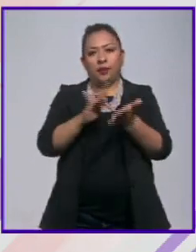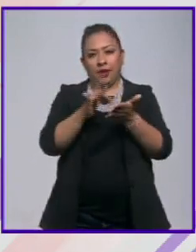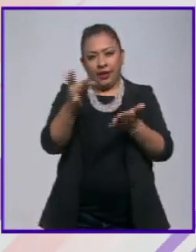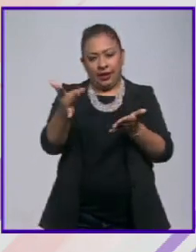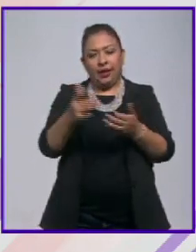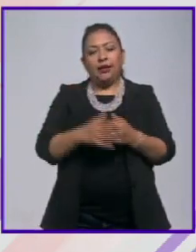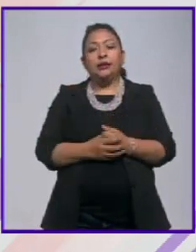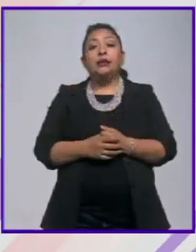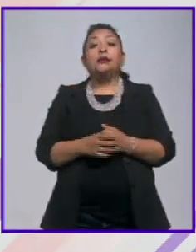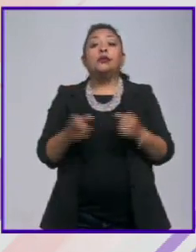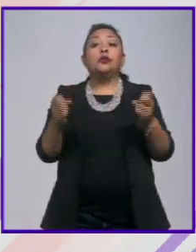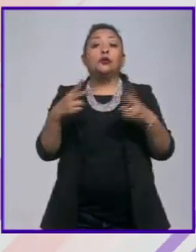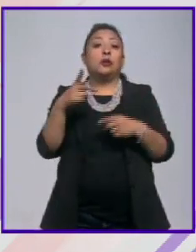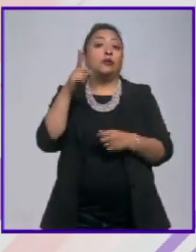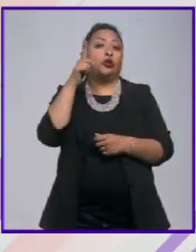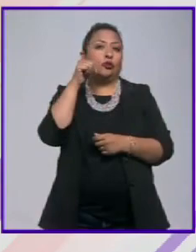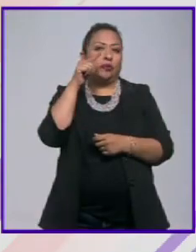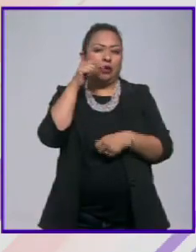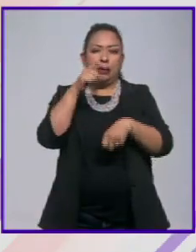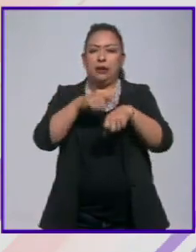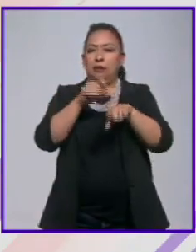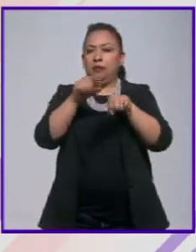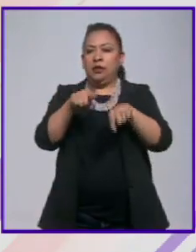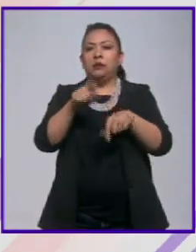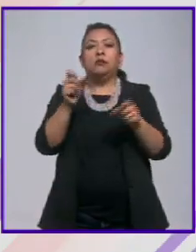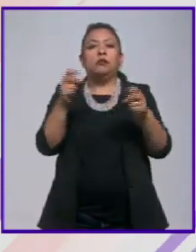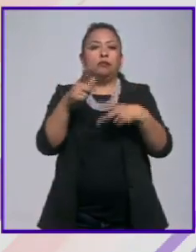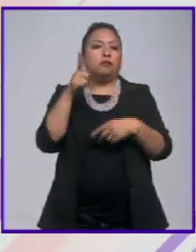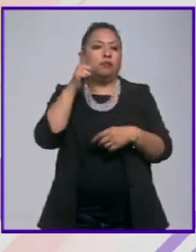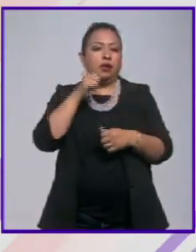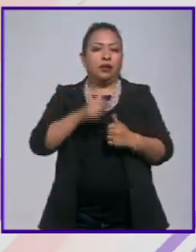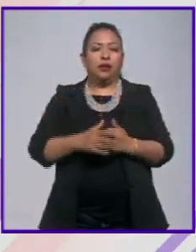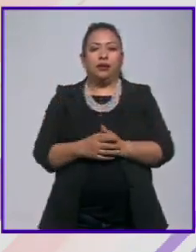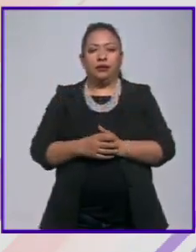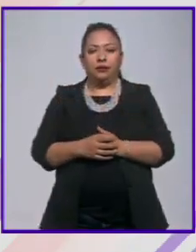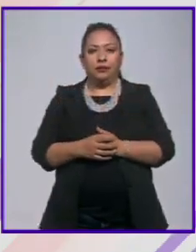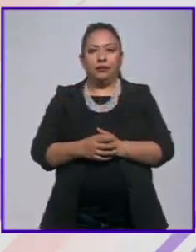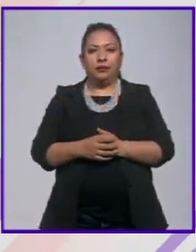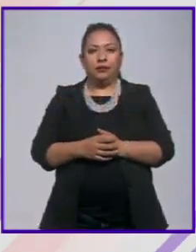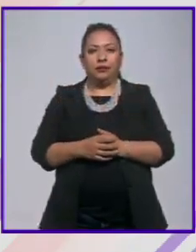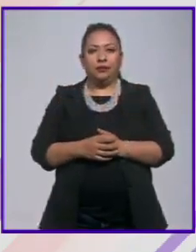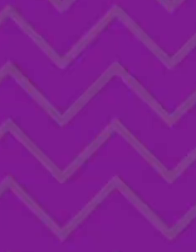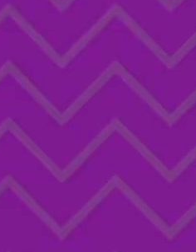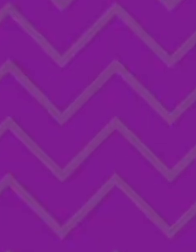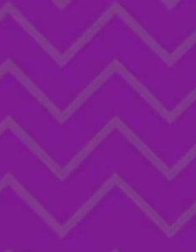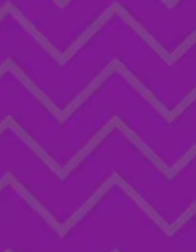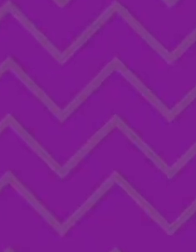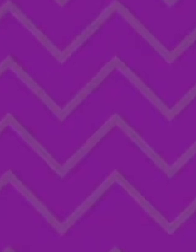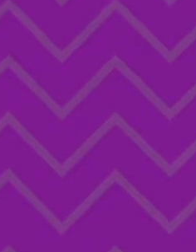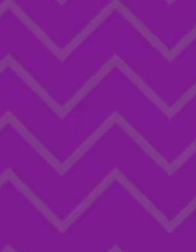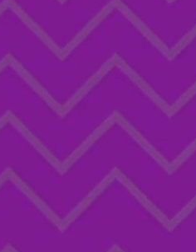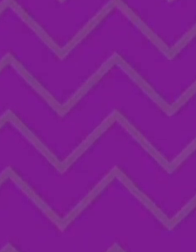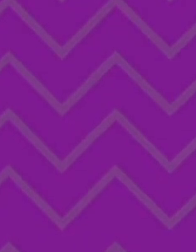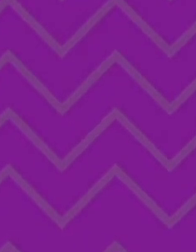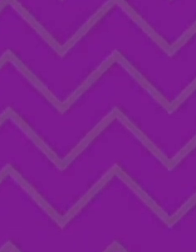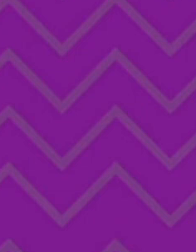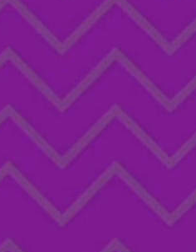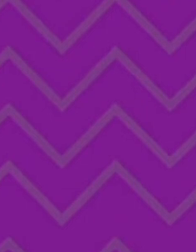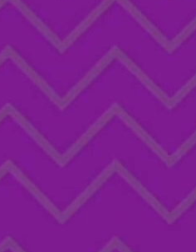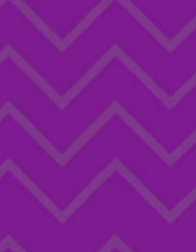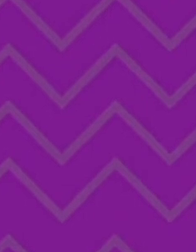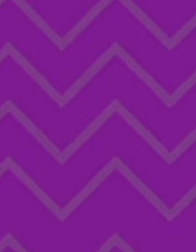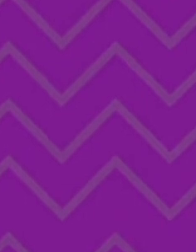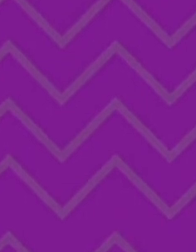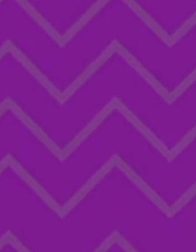gracias por acompañarnos y los esperamos mañana a la misma hora hasta la próxima hasta la próxima chau chau Gracias por ver